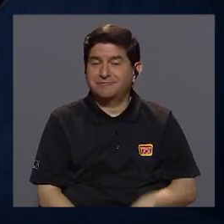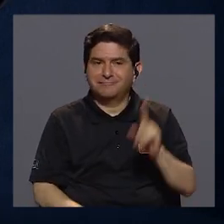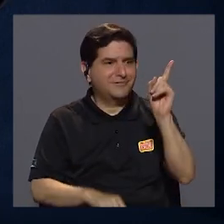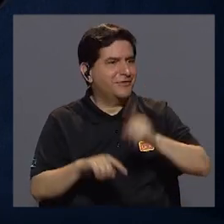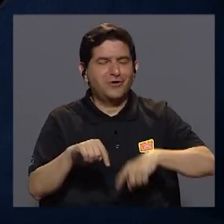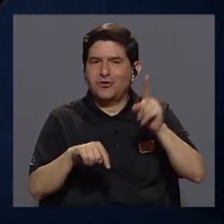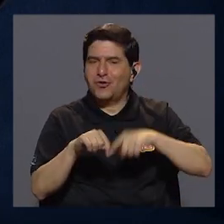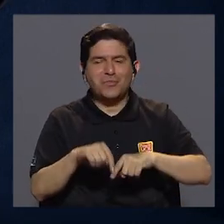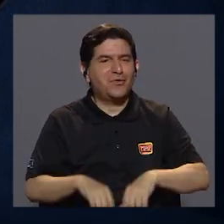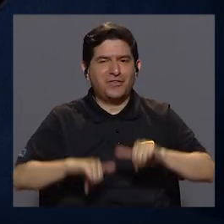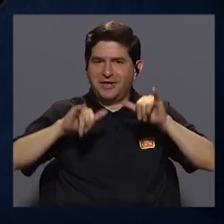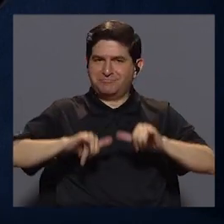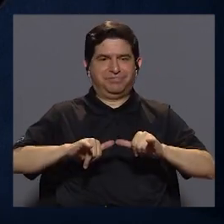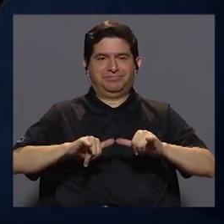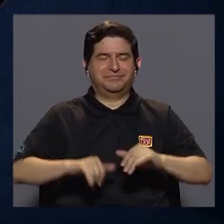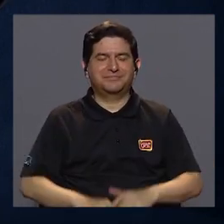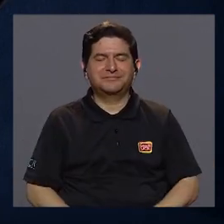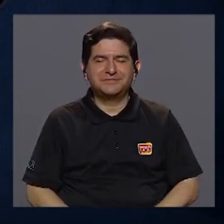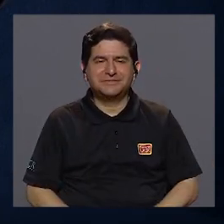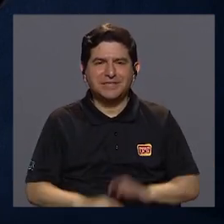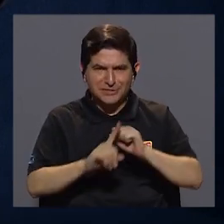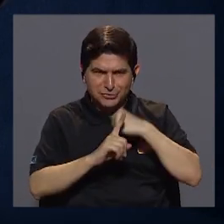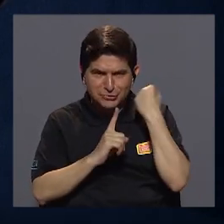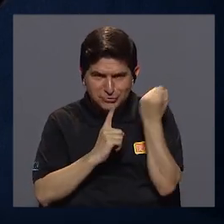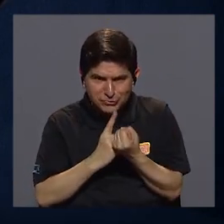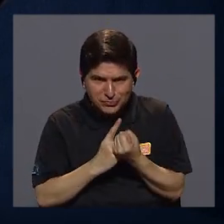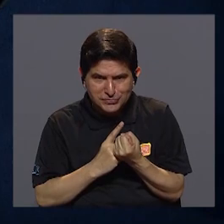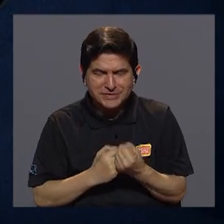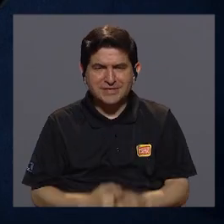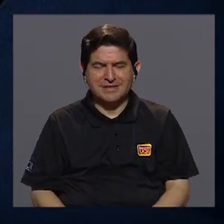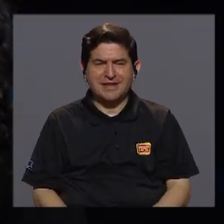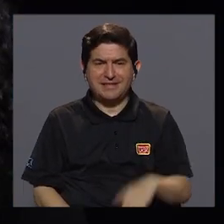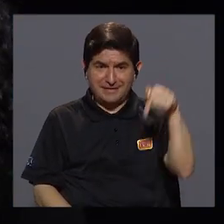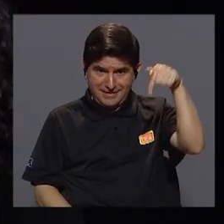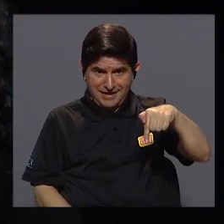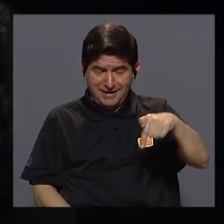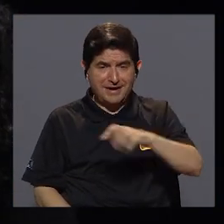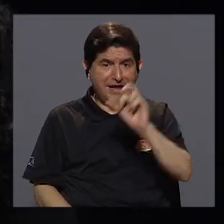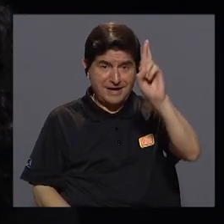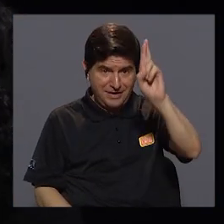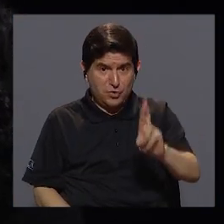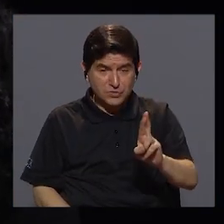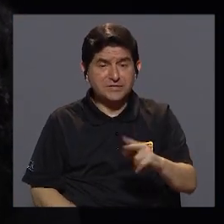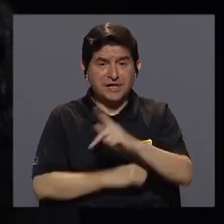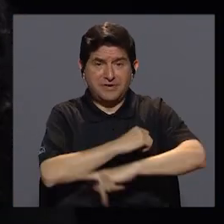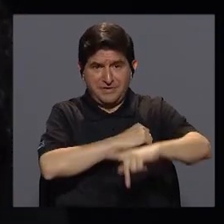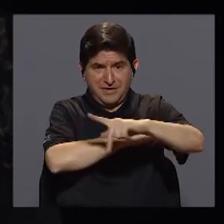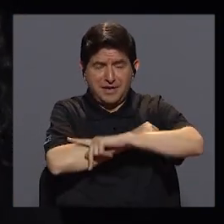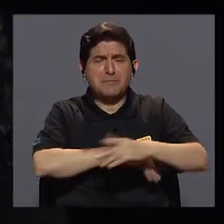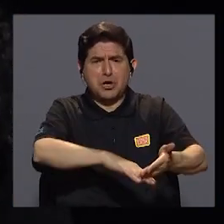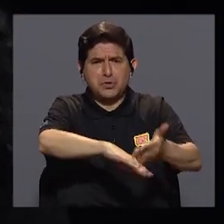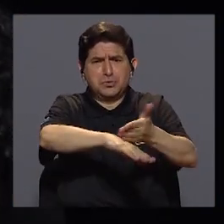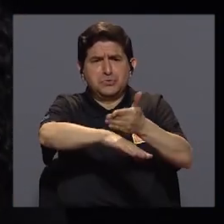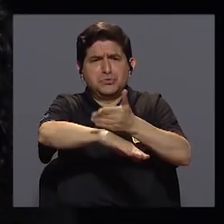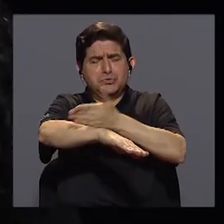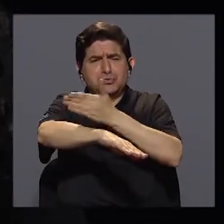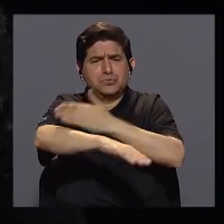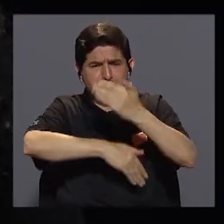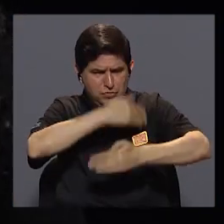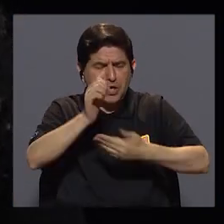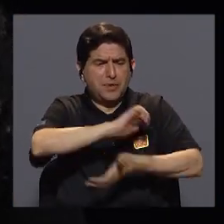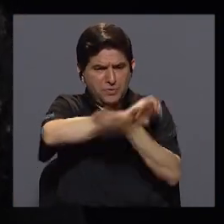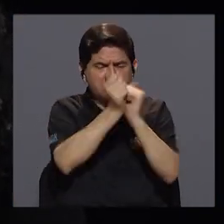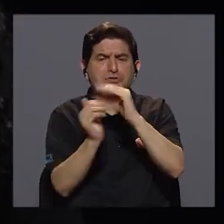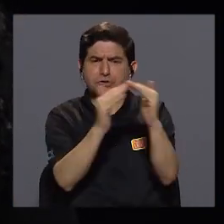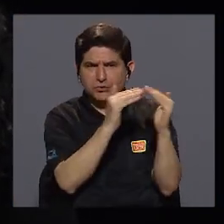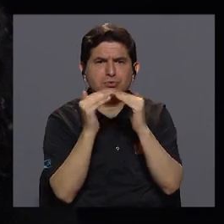posición de no hacer nada. Como sociedad, el grado, por decir, Costa Rica es un país sumamente avanzado en este proceso de